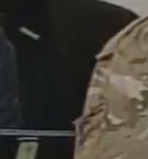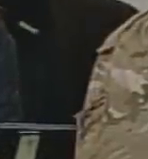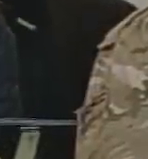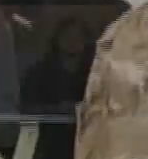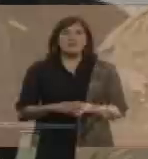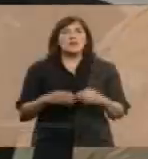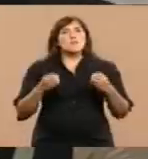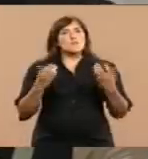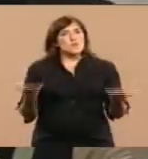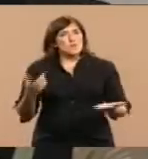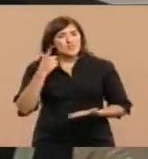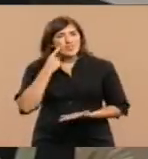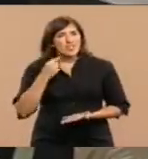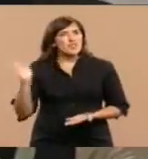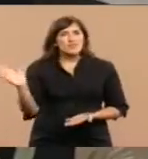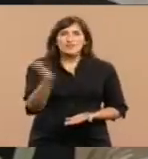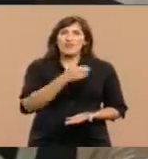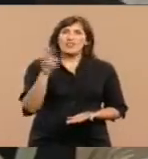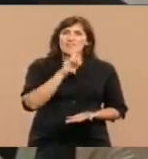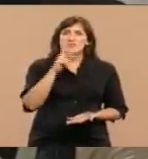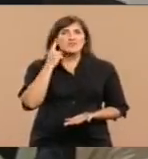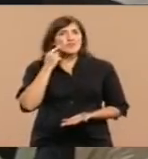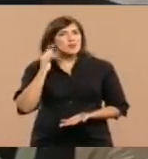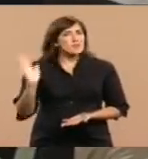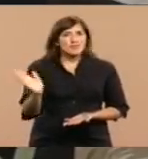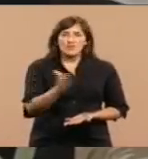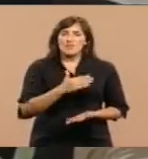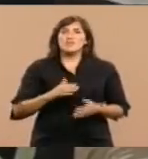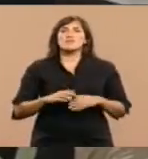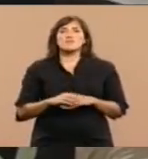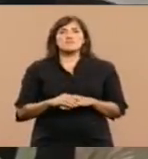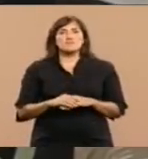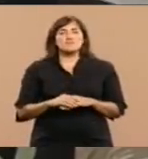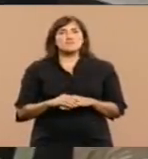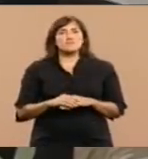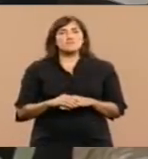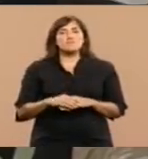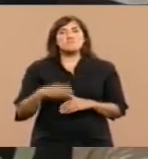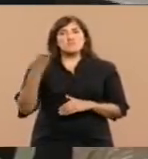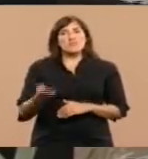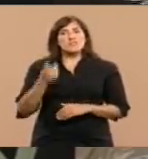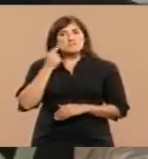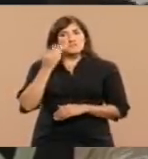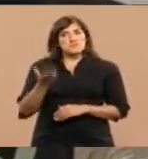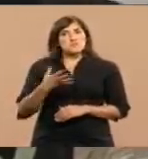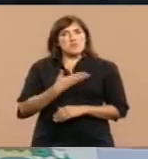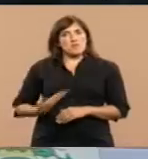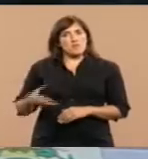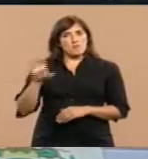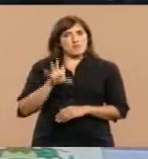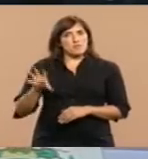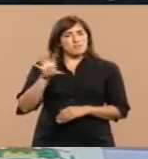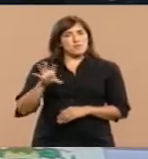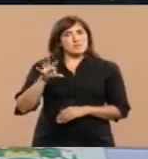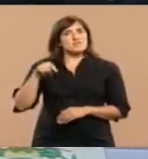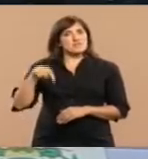Muy buenos días a todos y a todas, señor Gobernador de